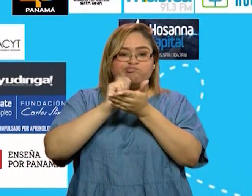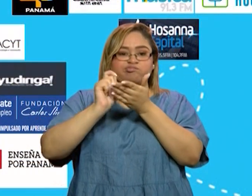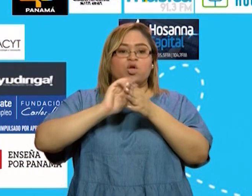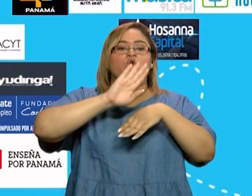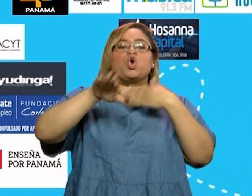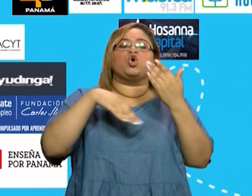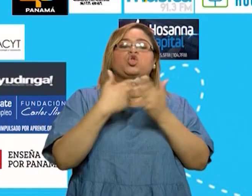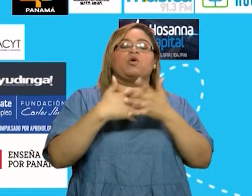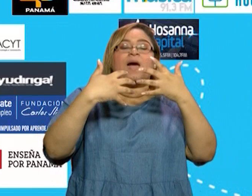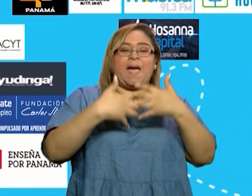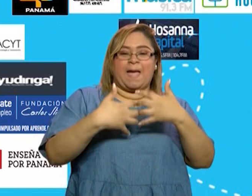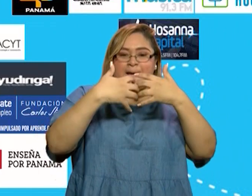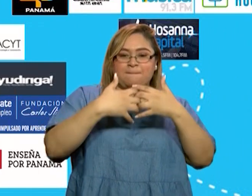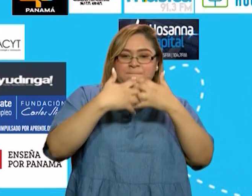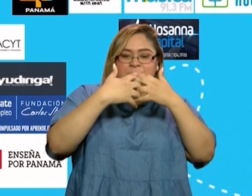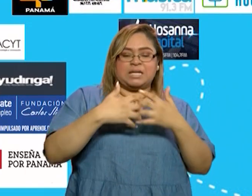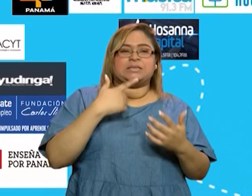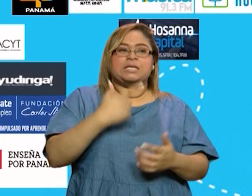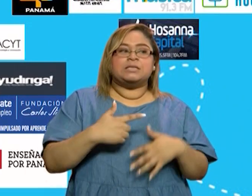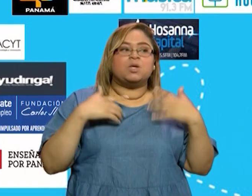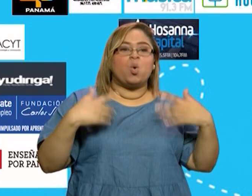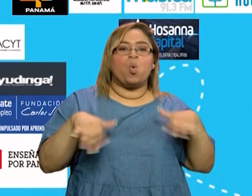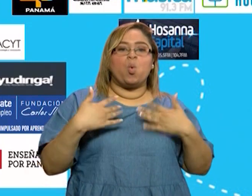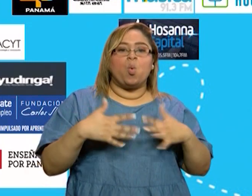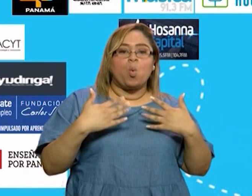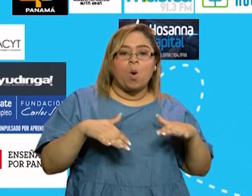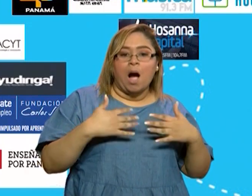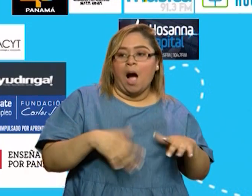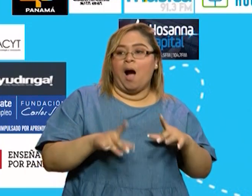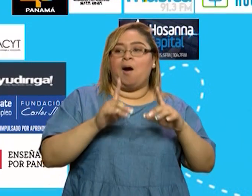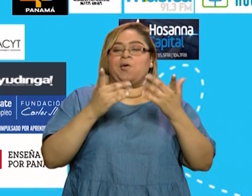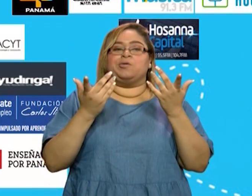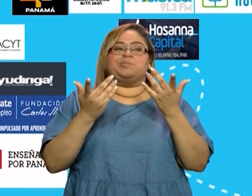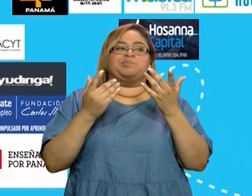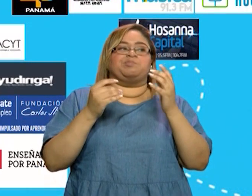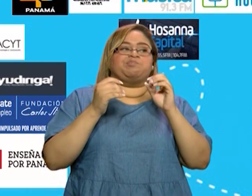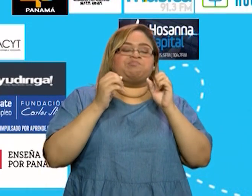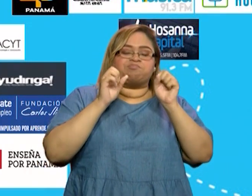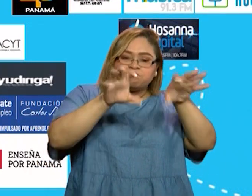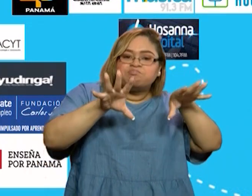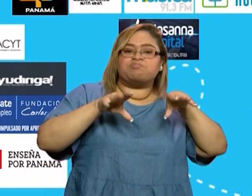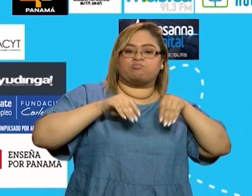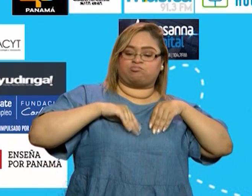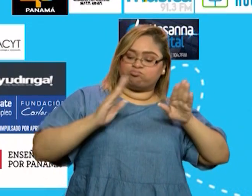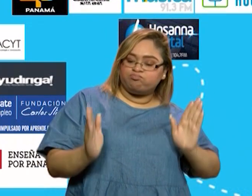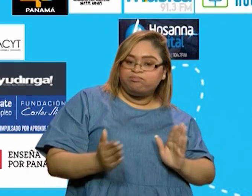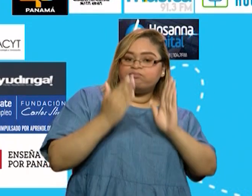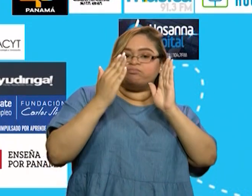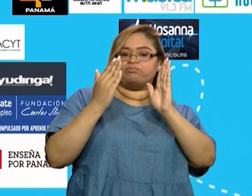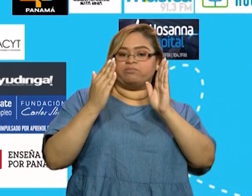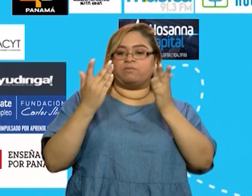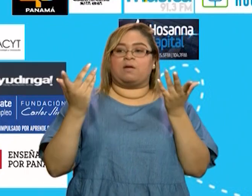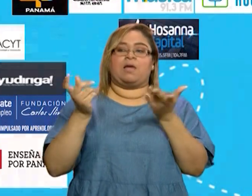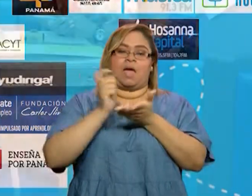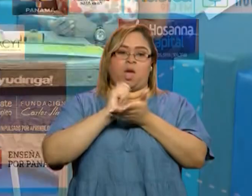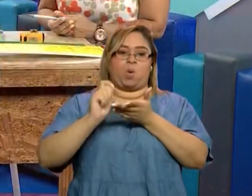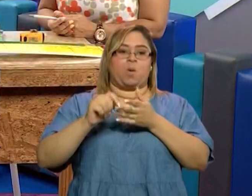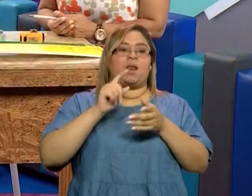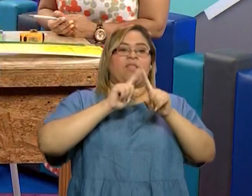que han creído en la educación panameña y estas son las empresas radiales televisivas las fundaciones